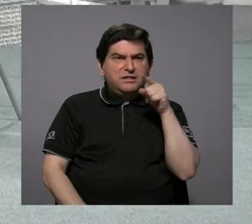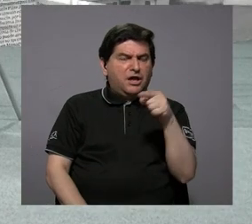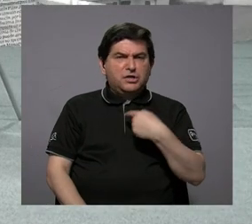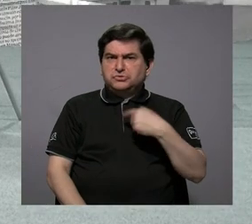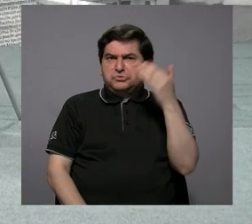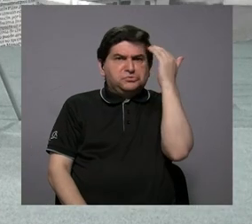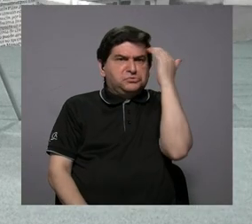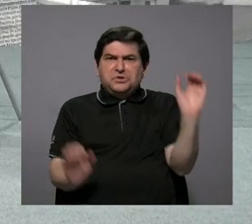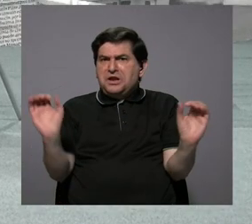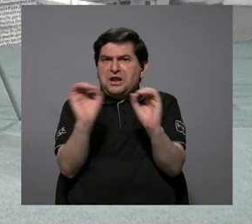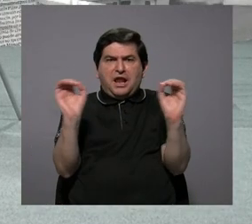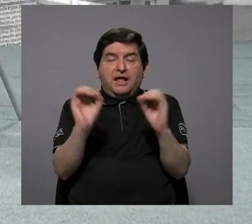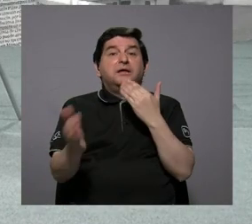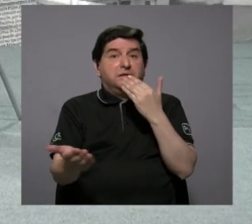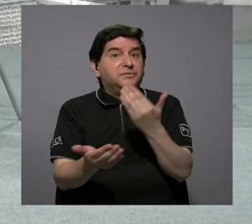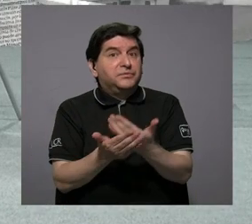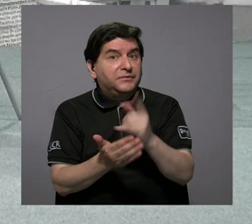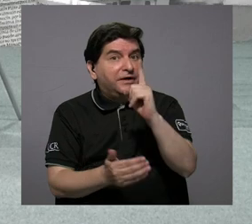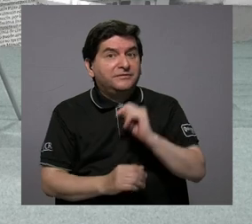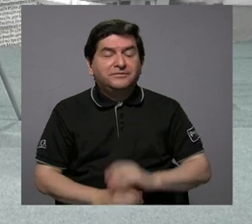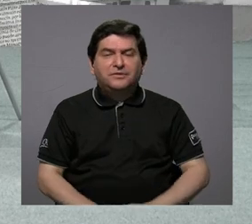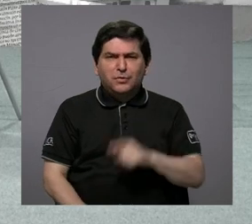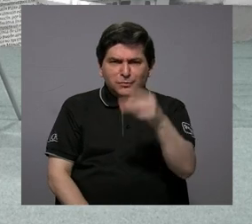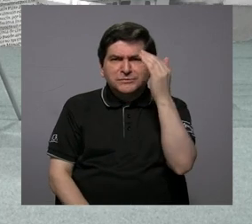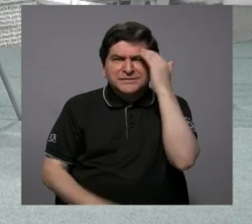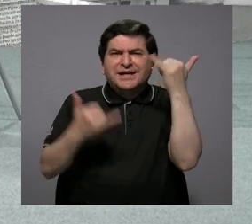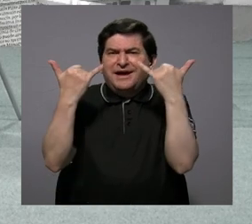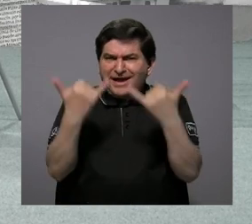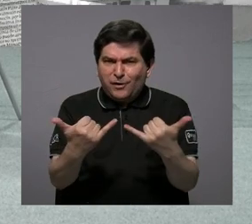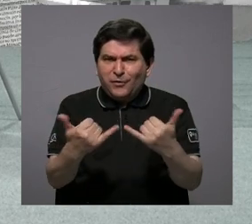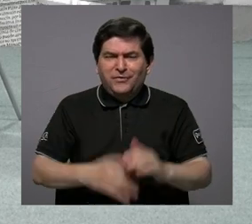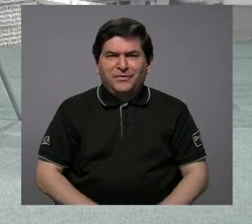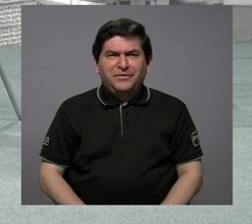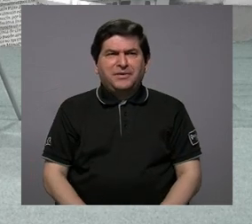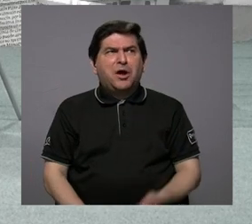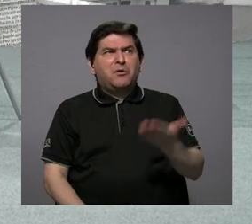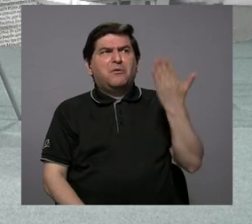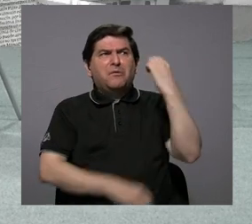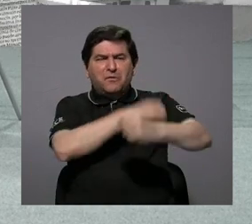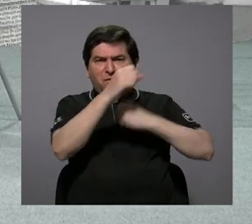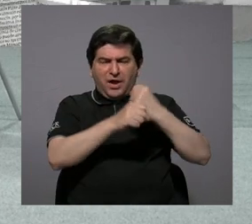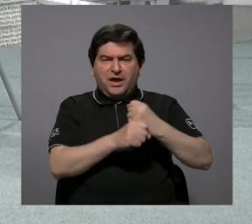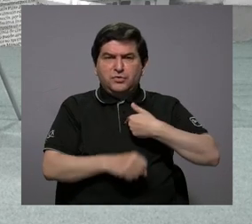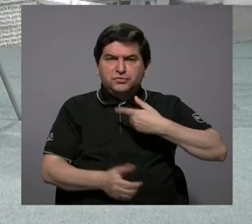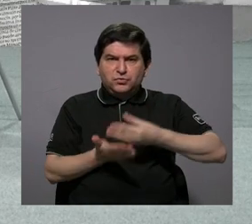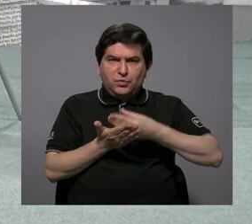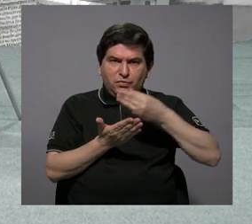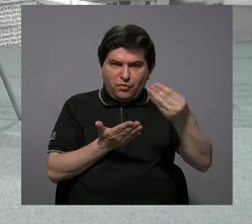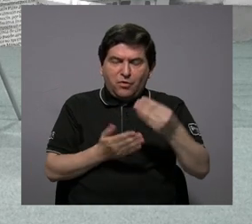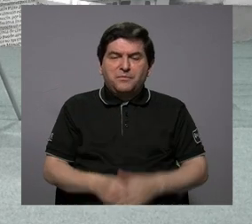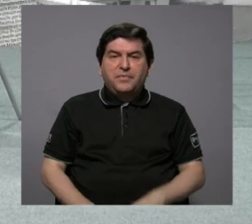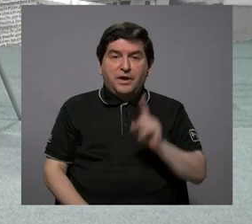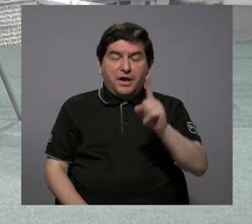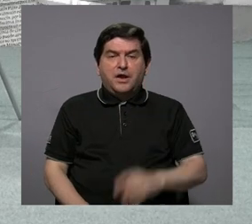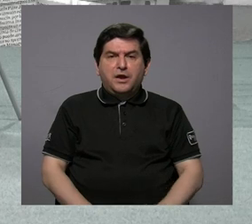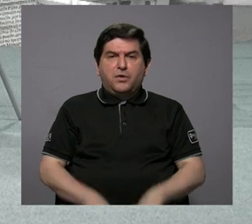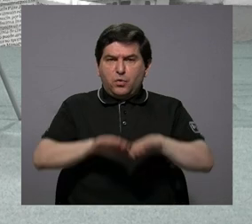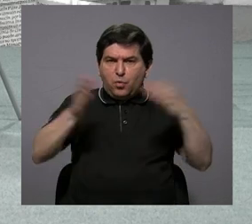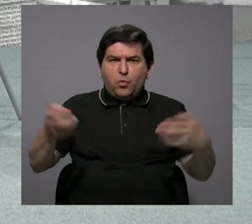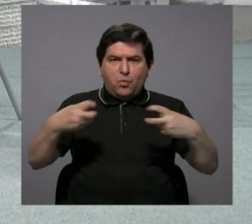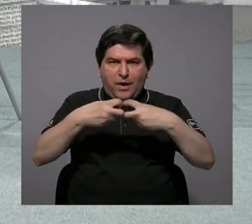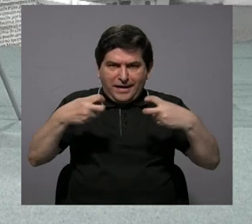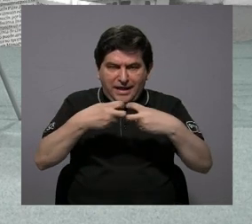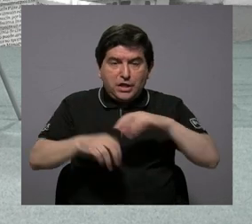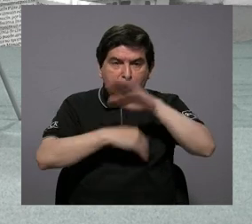oído nada. Eso es buenísimo. Por ejemplo, usted sabe que ahora, bueno, desde hace muchos años cuando vamos a comprar un electrodoméstico, todos los